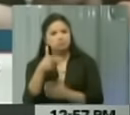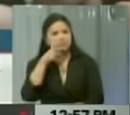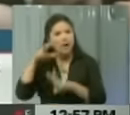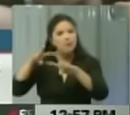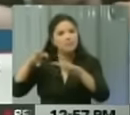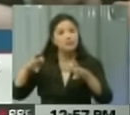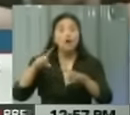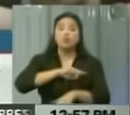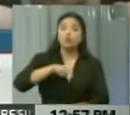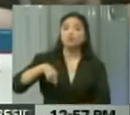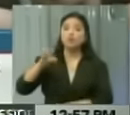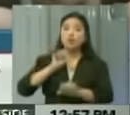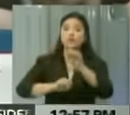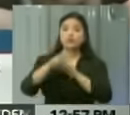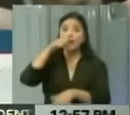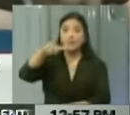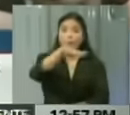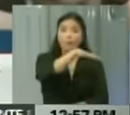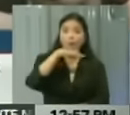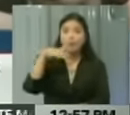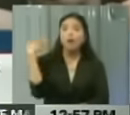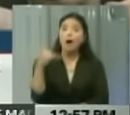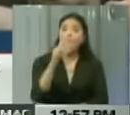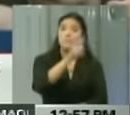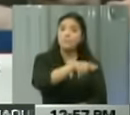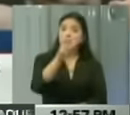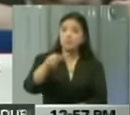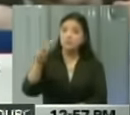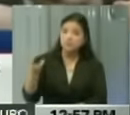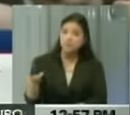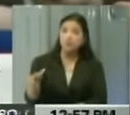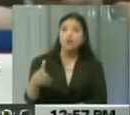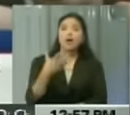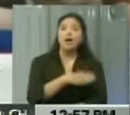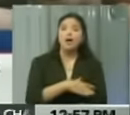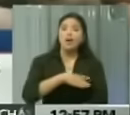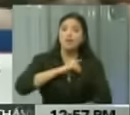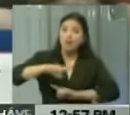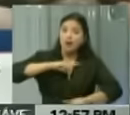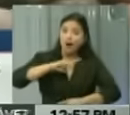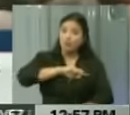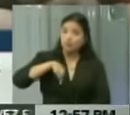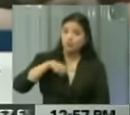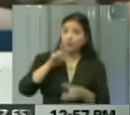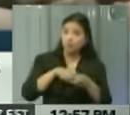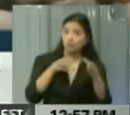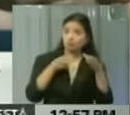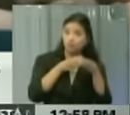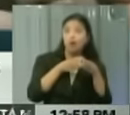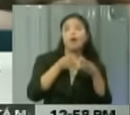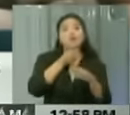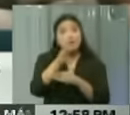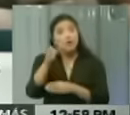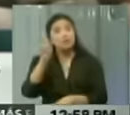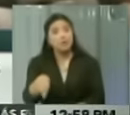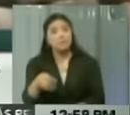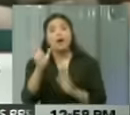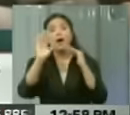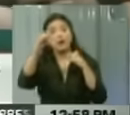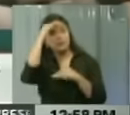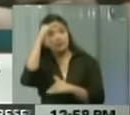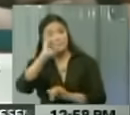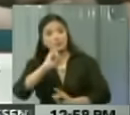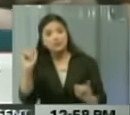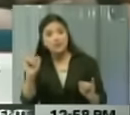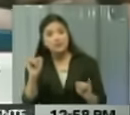Defensoría del Pueblo, del primer momento, funcionarios delegados nuestros están también en el lugar, han atendido